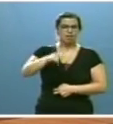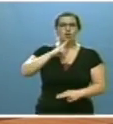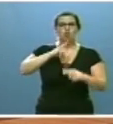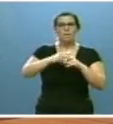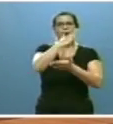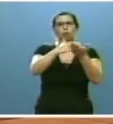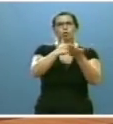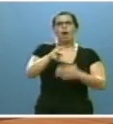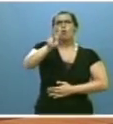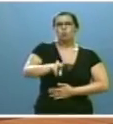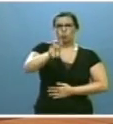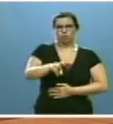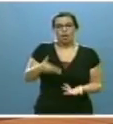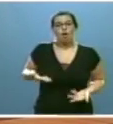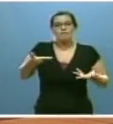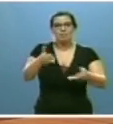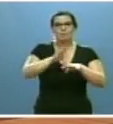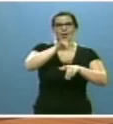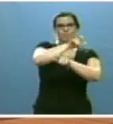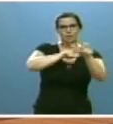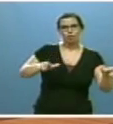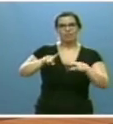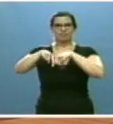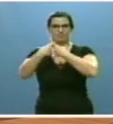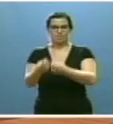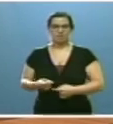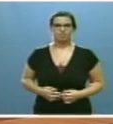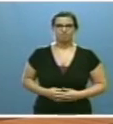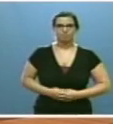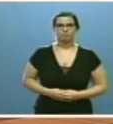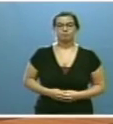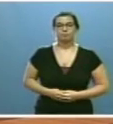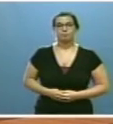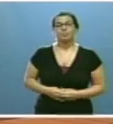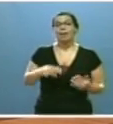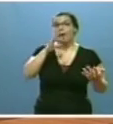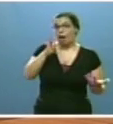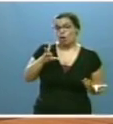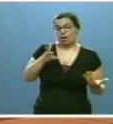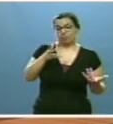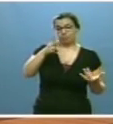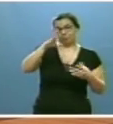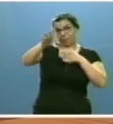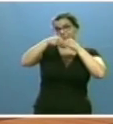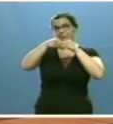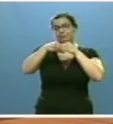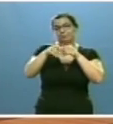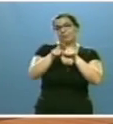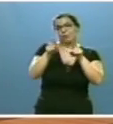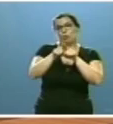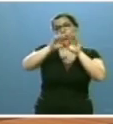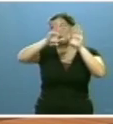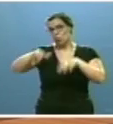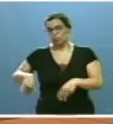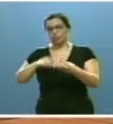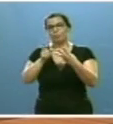útil al servicio de las personas y las familias. Lo que me lleva a abordar ahora y como último bloque de esta intervención